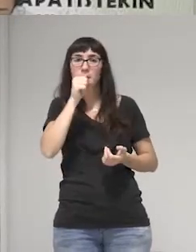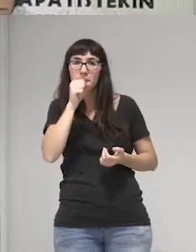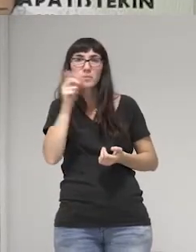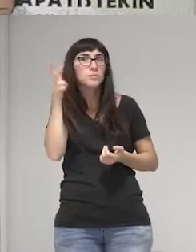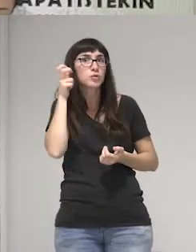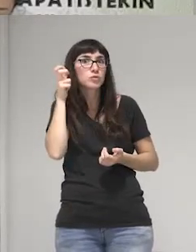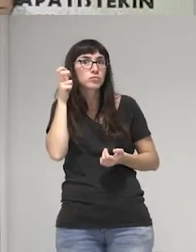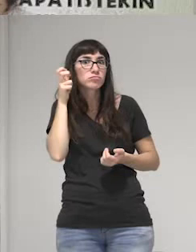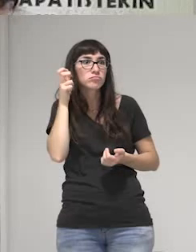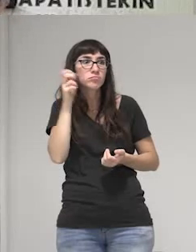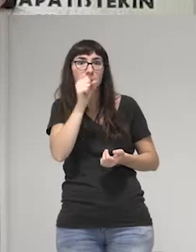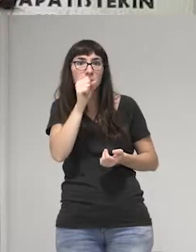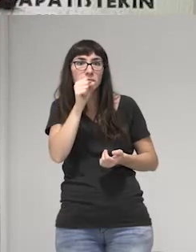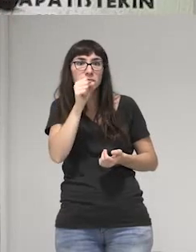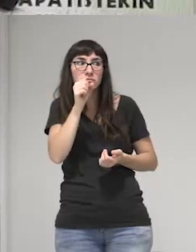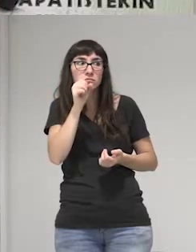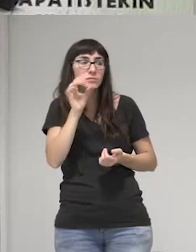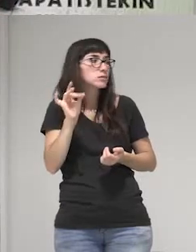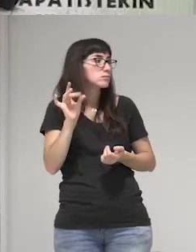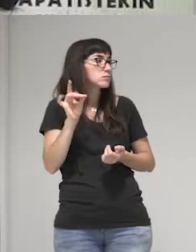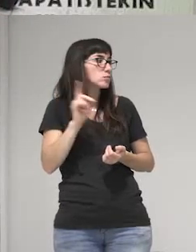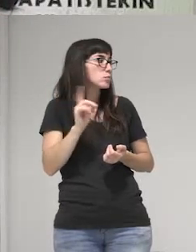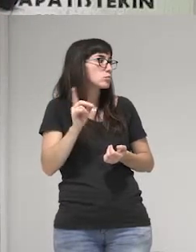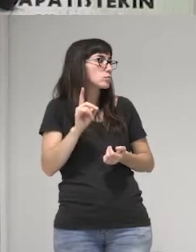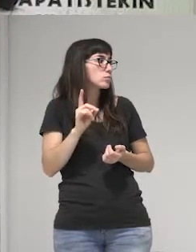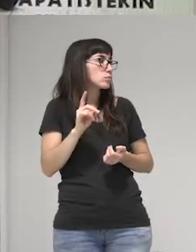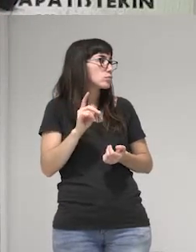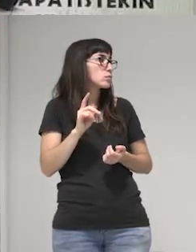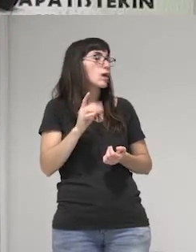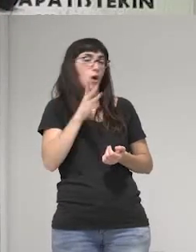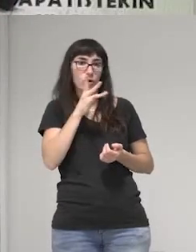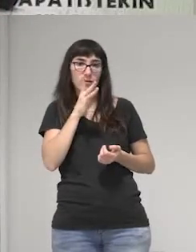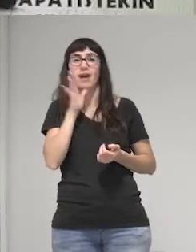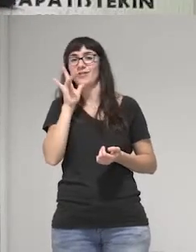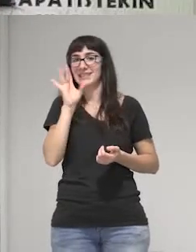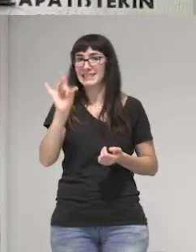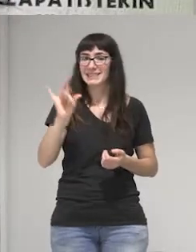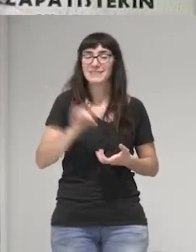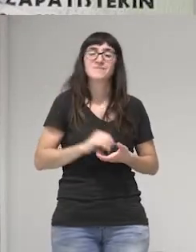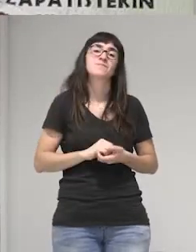¿Sí? ¿Sí? ¿Sí? ¿No? ¿Ya?